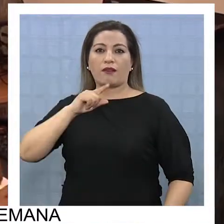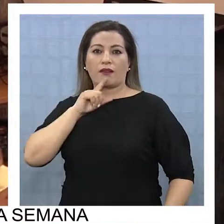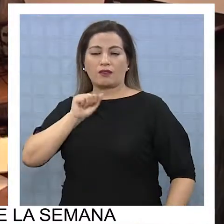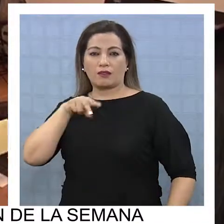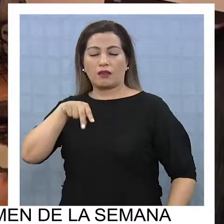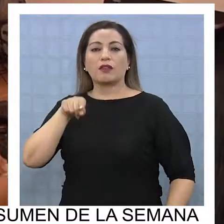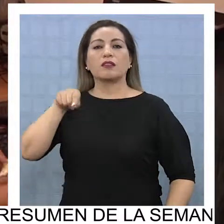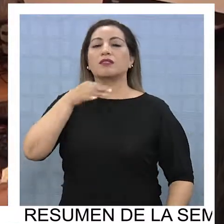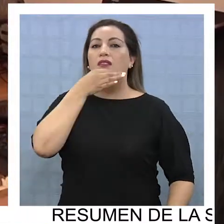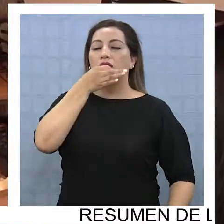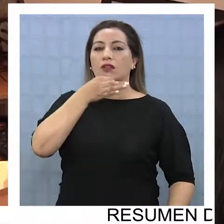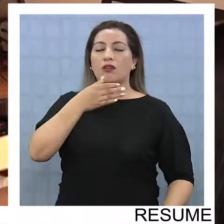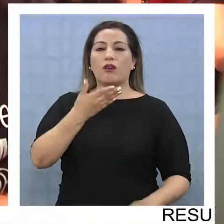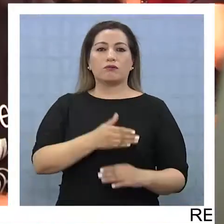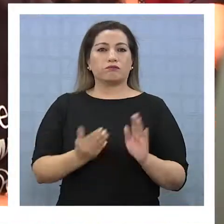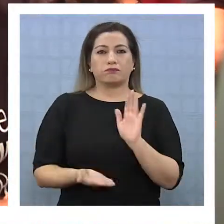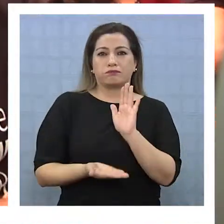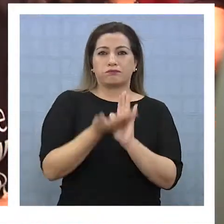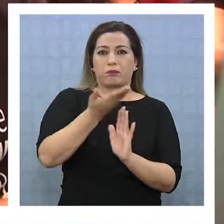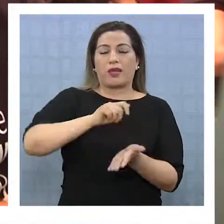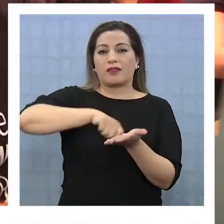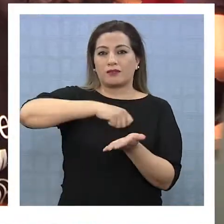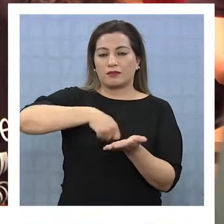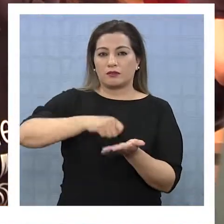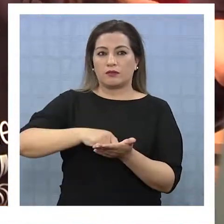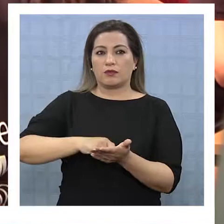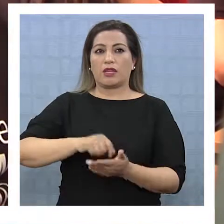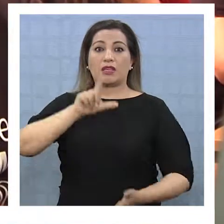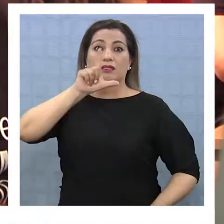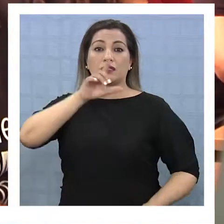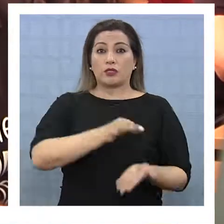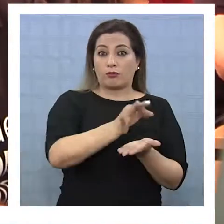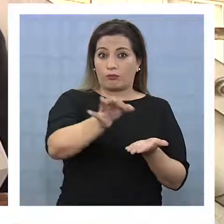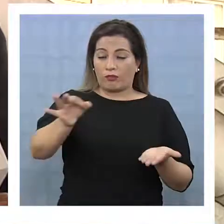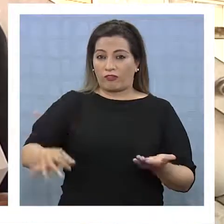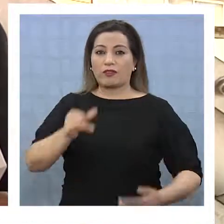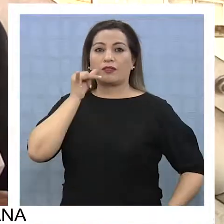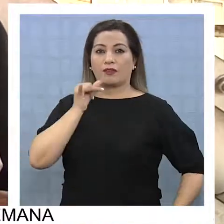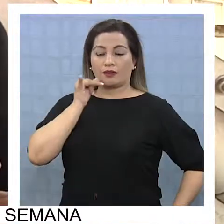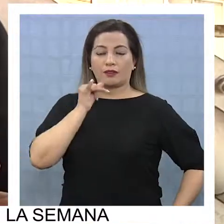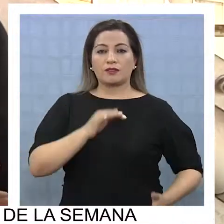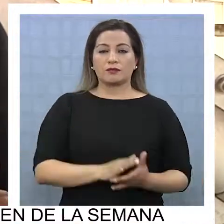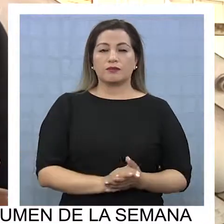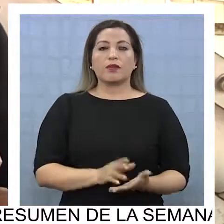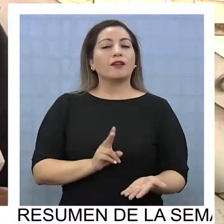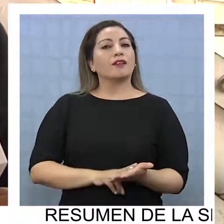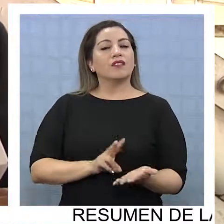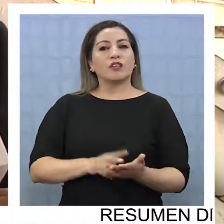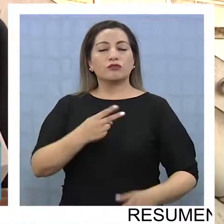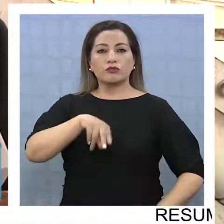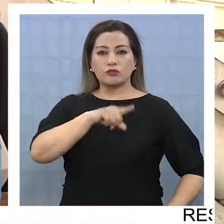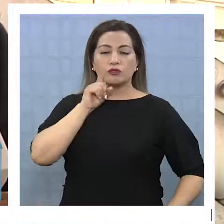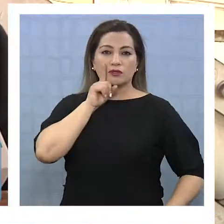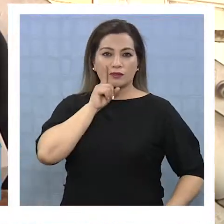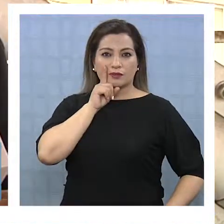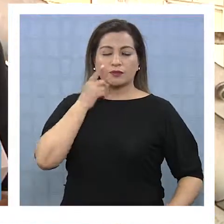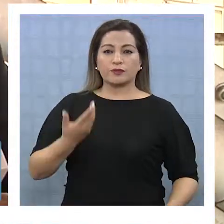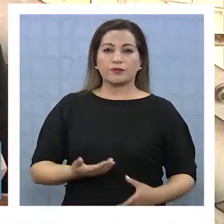quien precisó que hubo un aumento de inscripciones entre las siete comunas de la región. La verdad es que hemos tenido